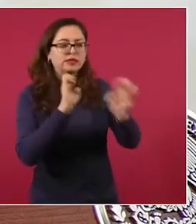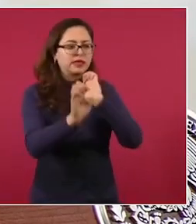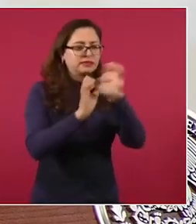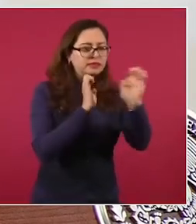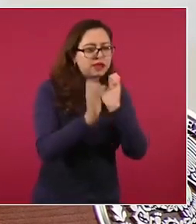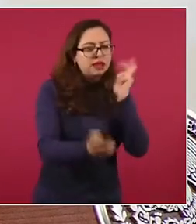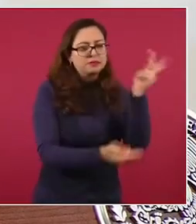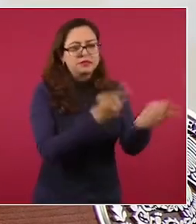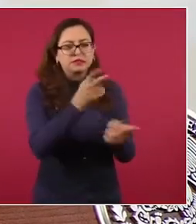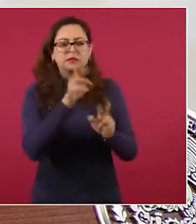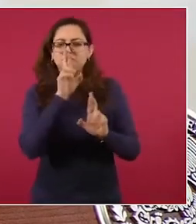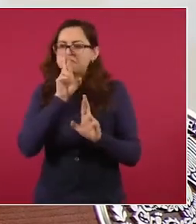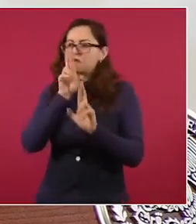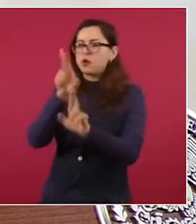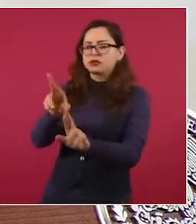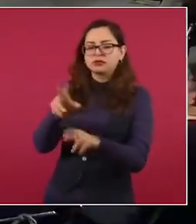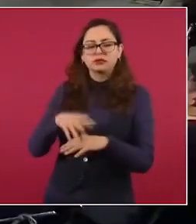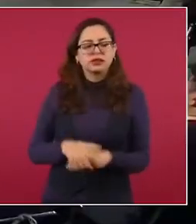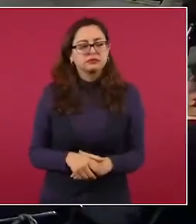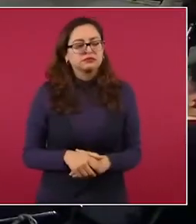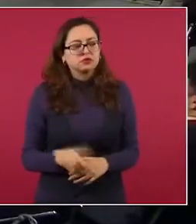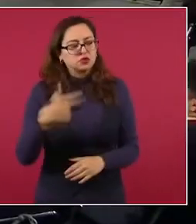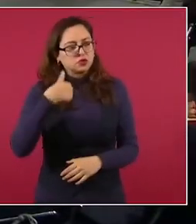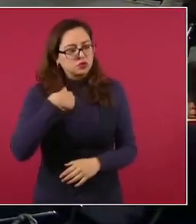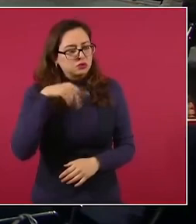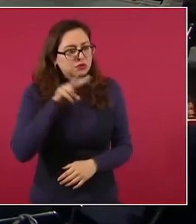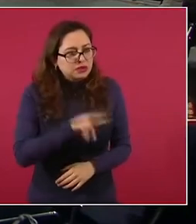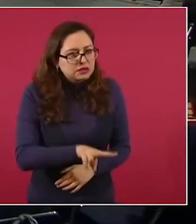pero ¿por qué viene a marchar?